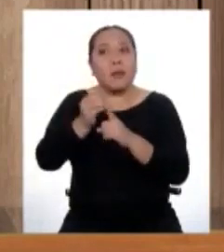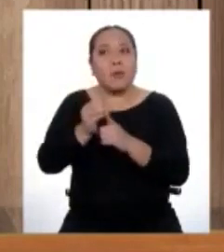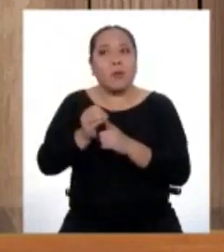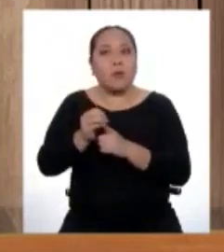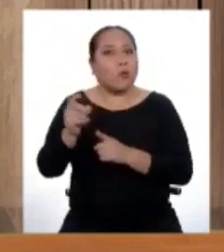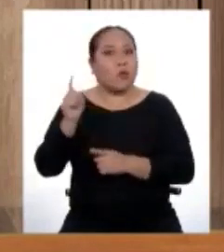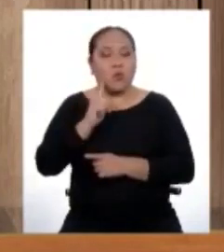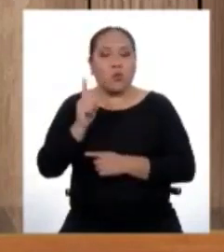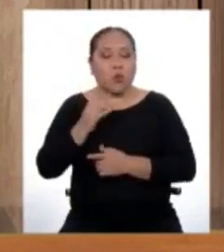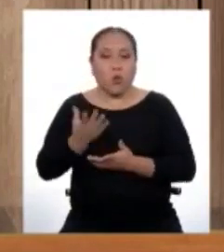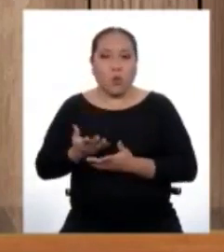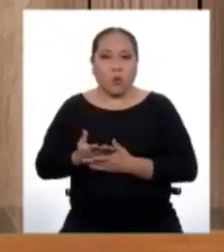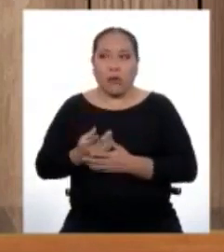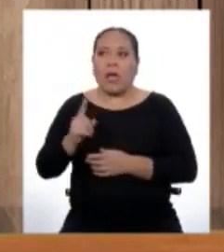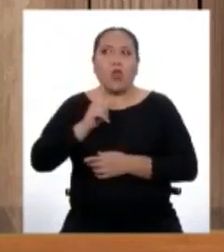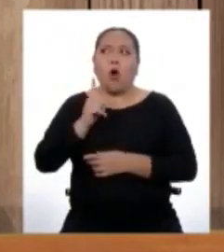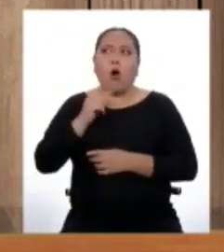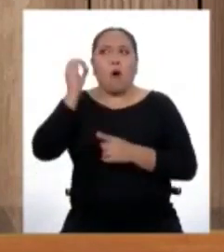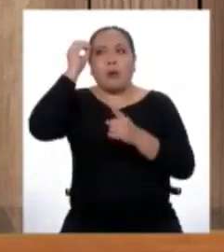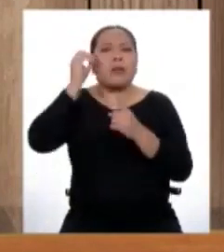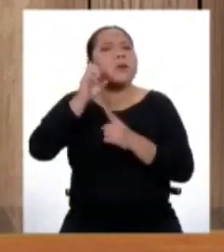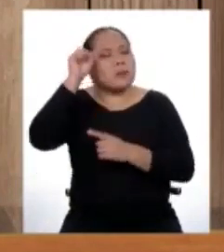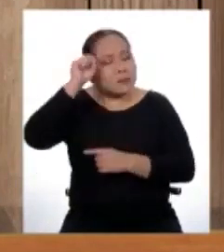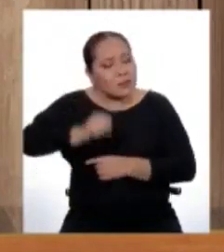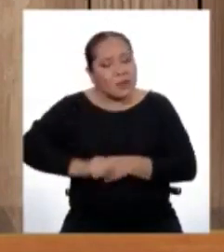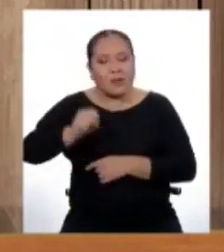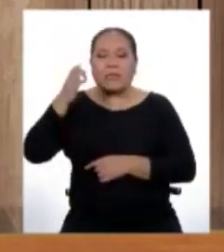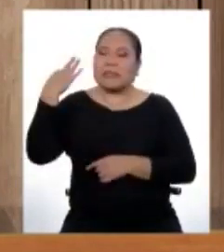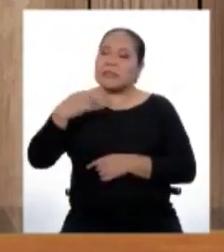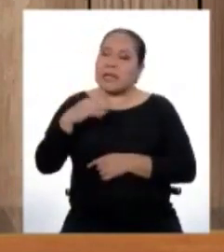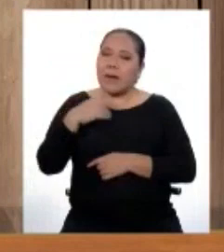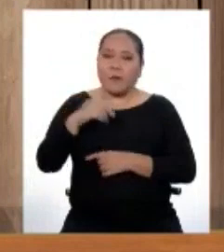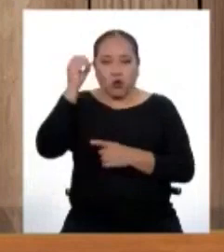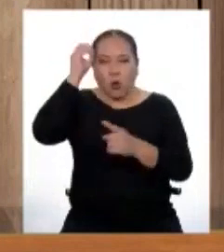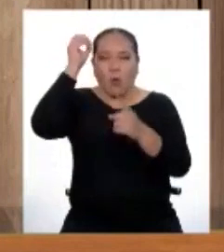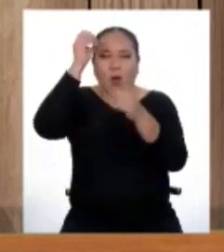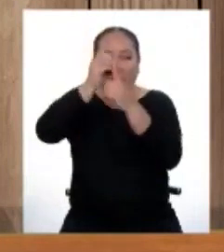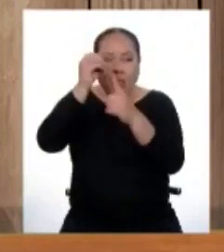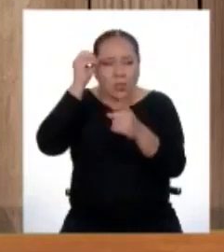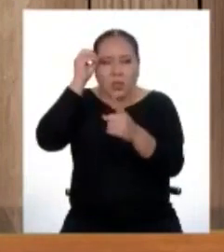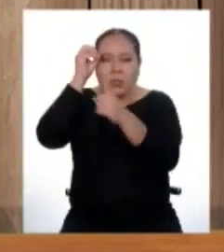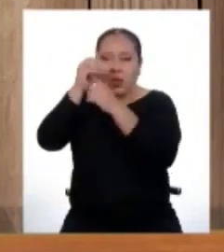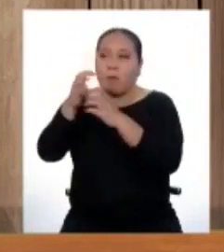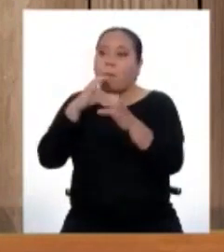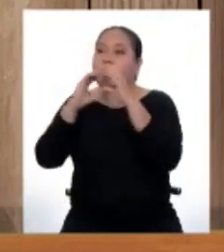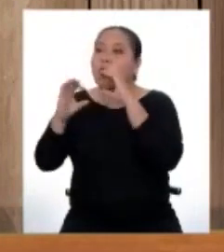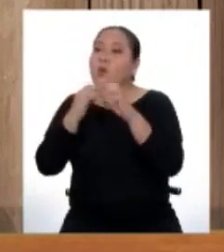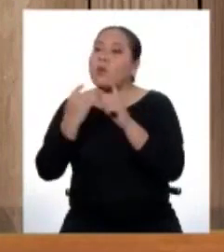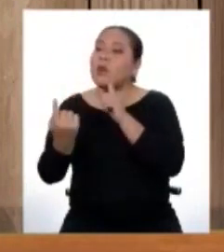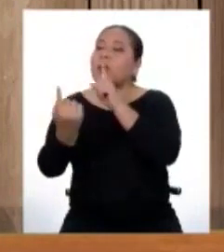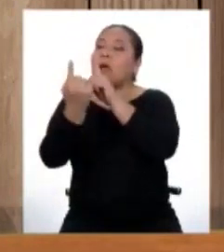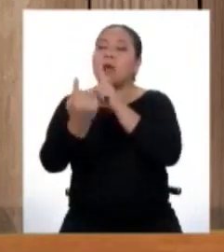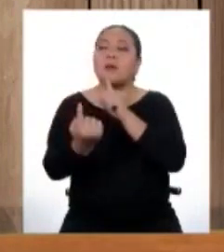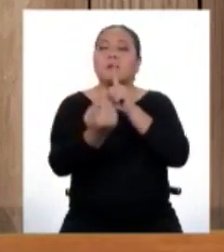manera que no lo haya. Siempre nos estamos comunicando con alguien más. Todo el tiempo. Y sea que lo